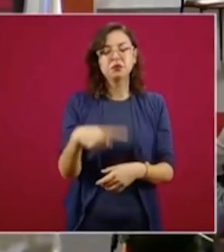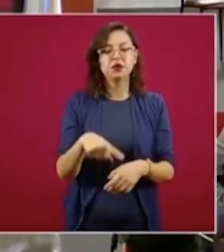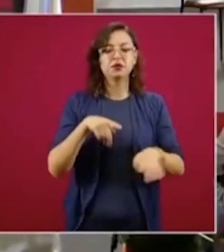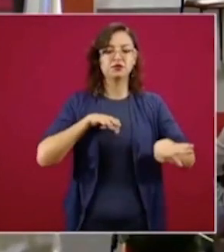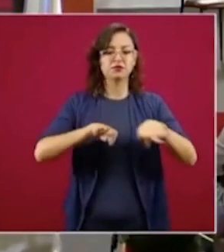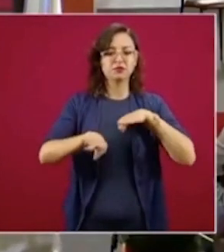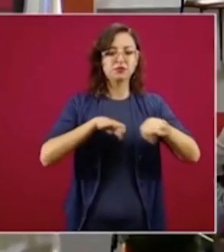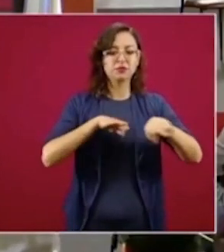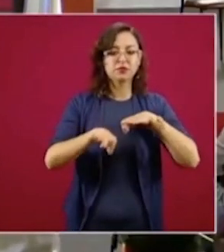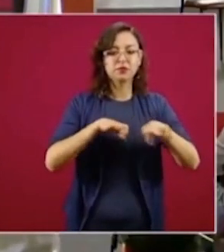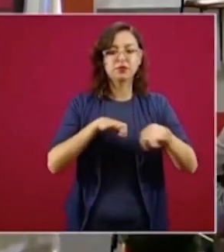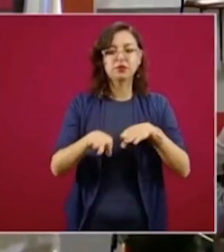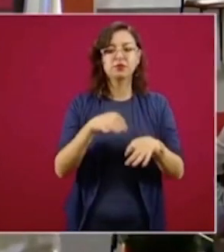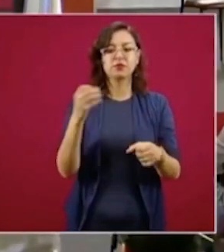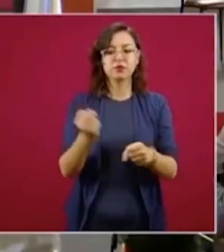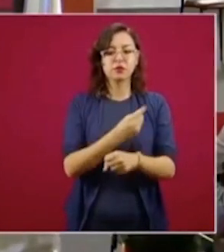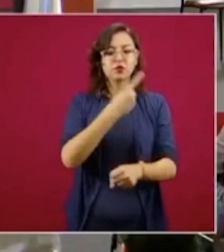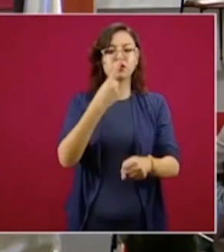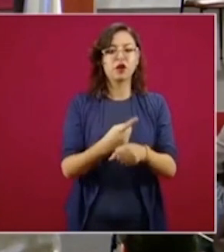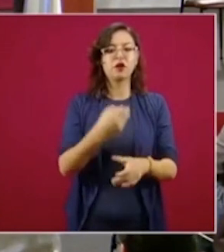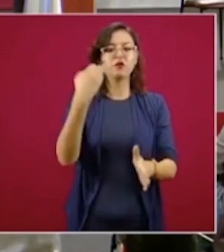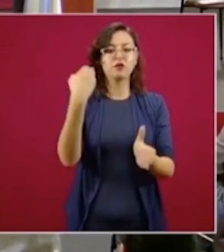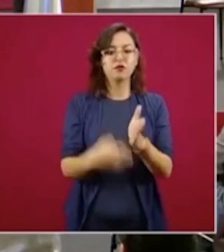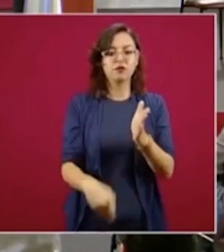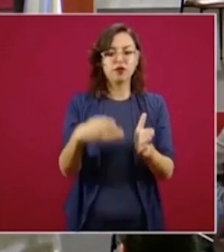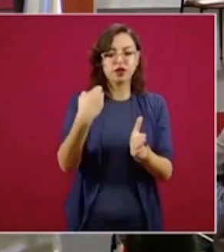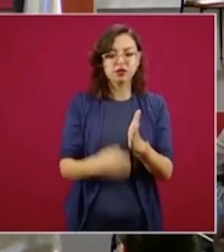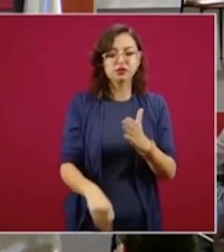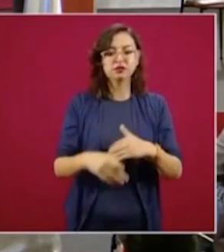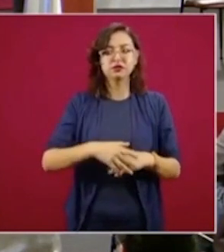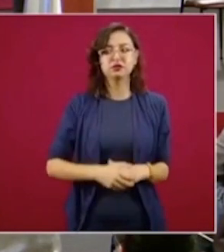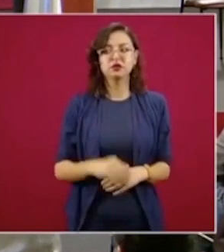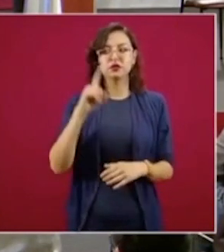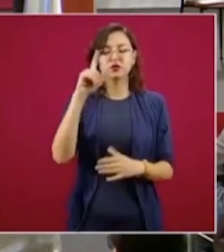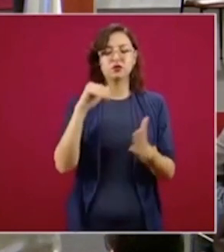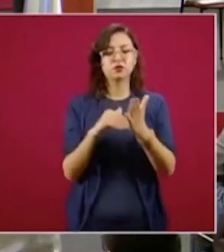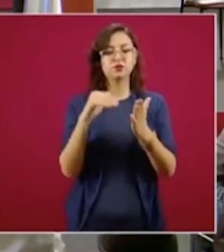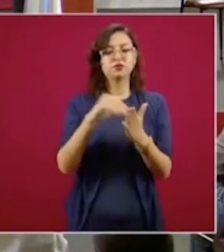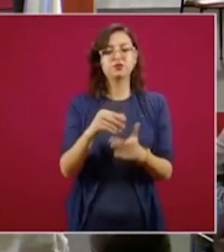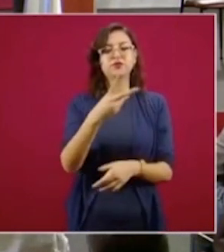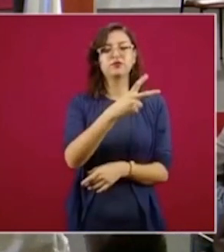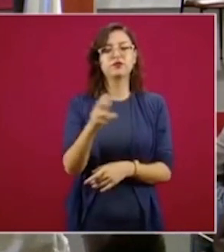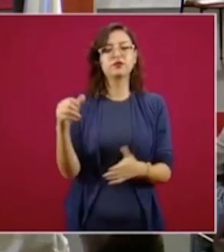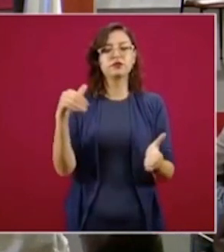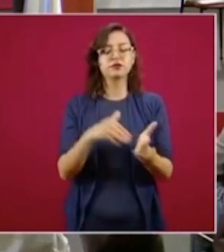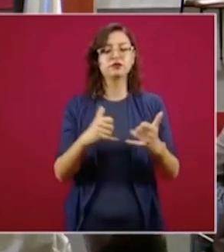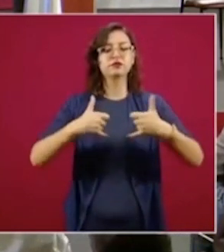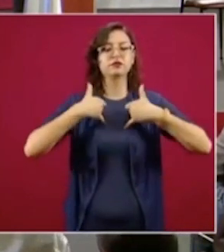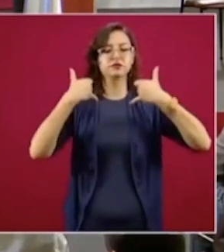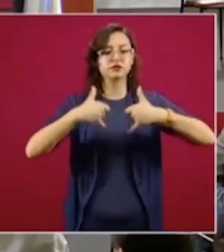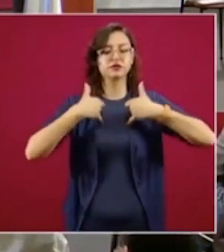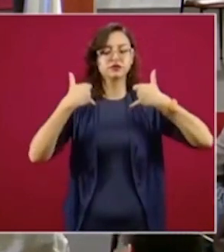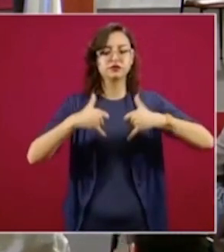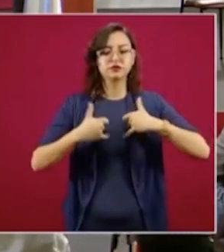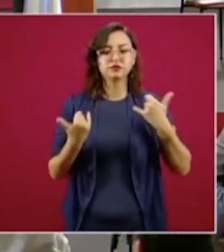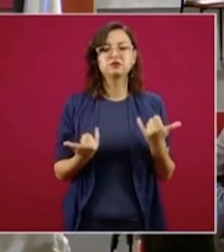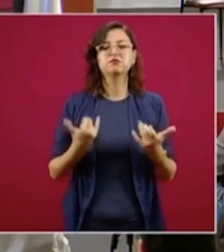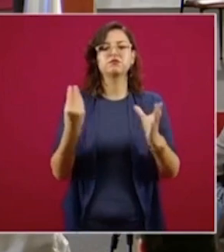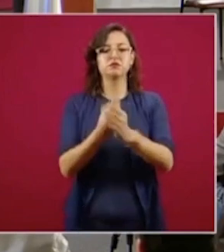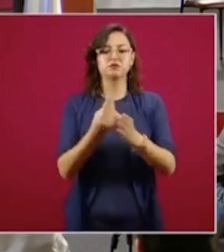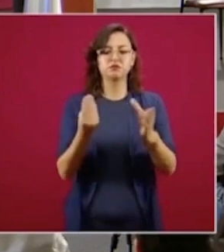de trabajar que carecía de oportunidades. Más de un millón doscientos mil jóvenes han recibido